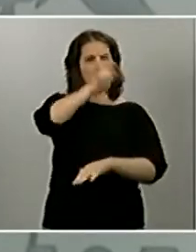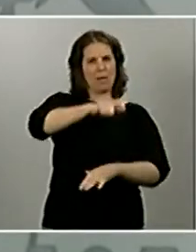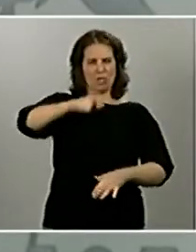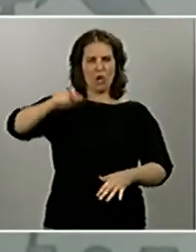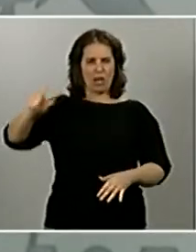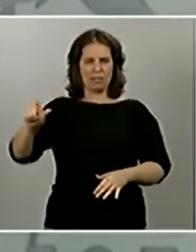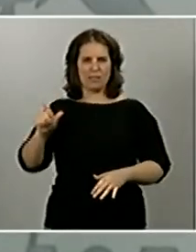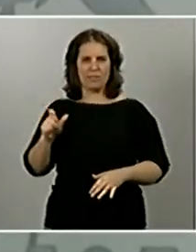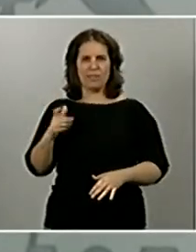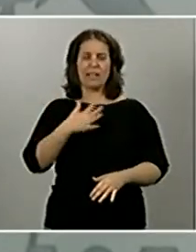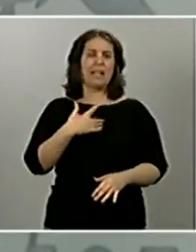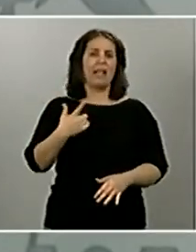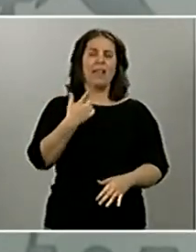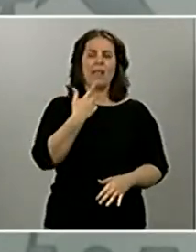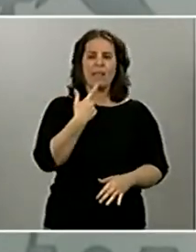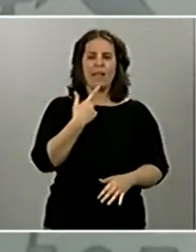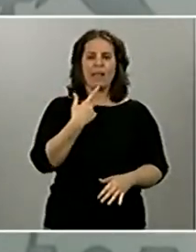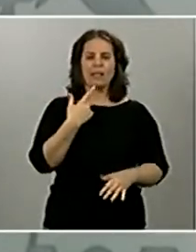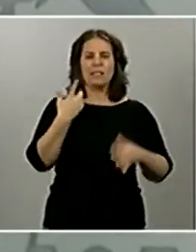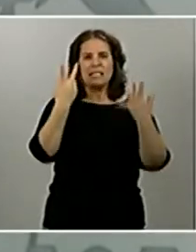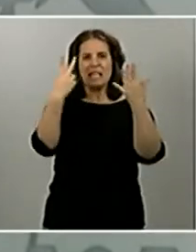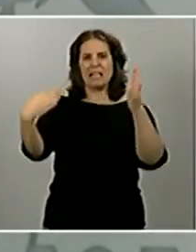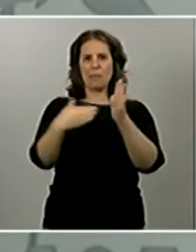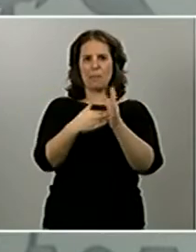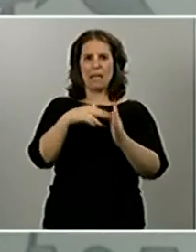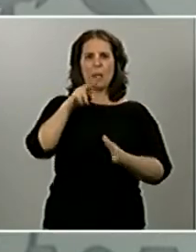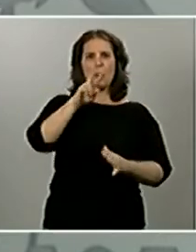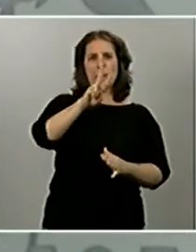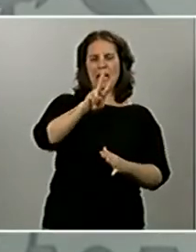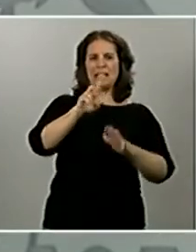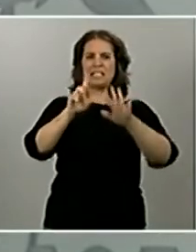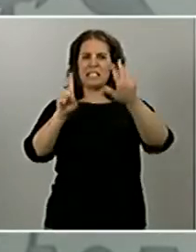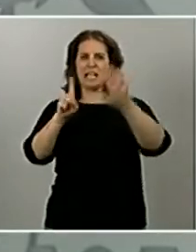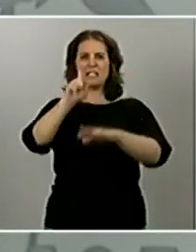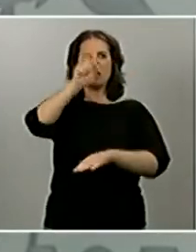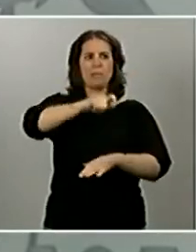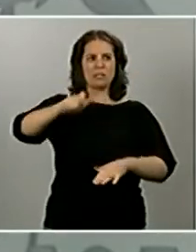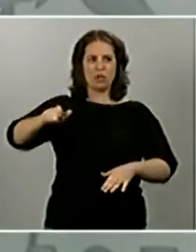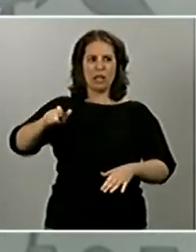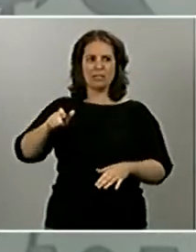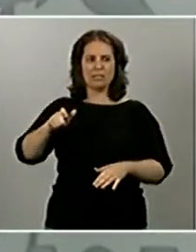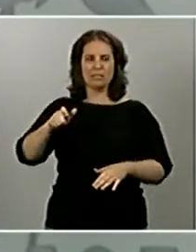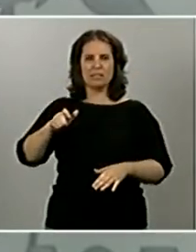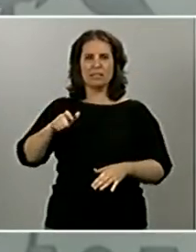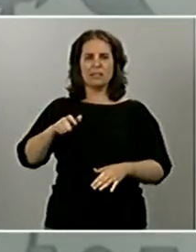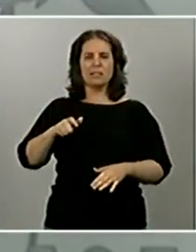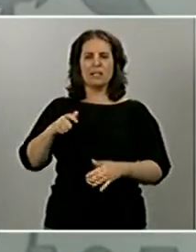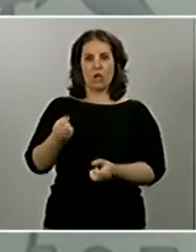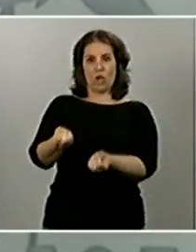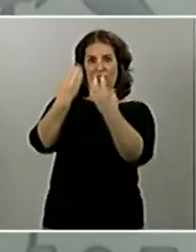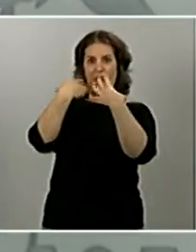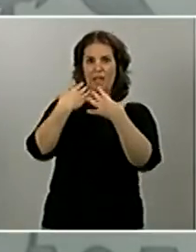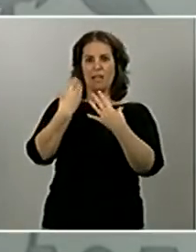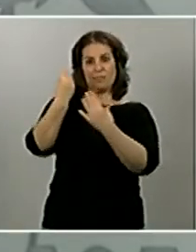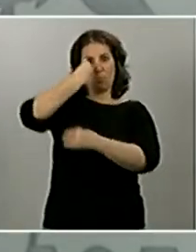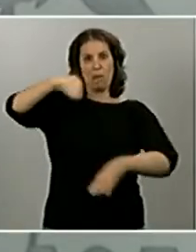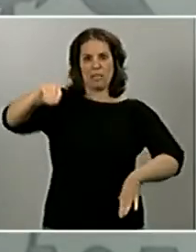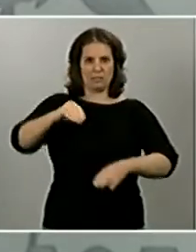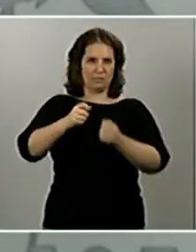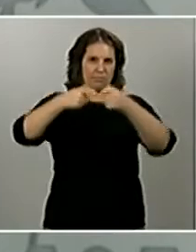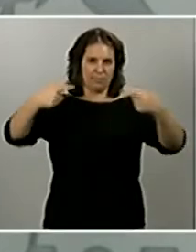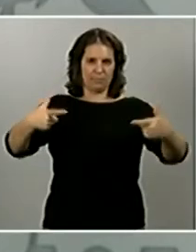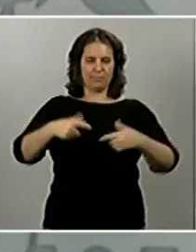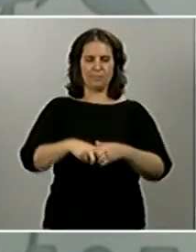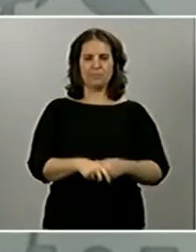suponen 7.026 personas notificadas más que ayer. En base a estas cifras, el